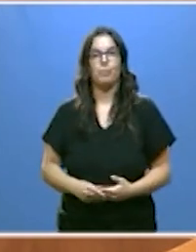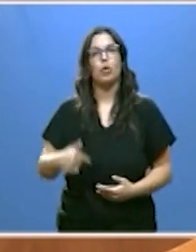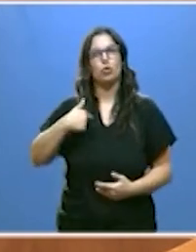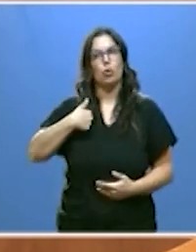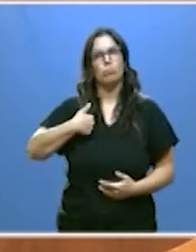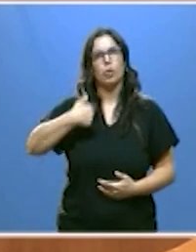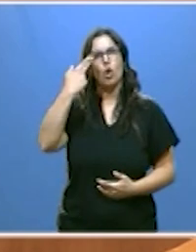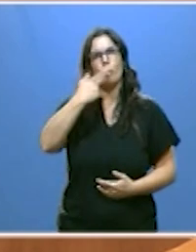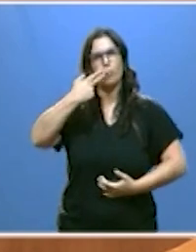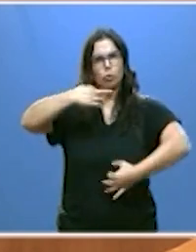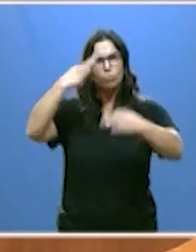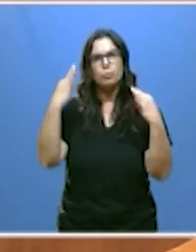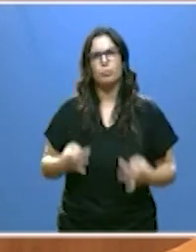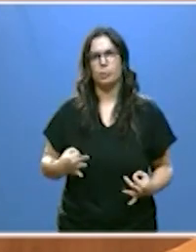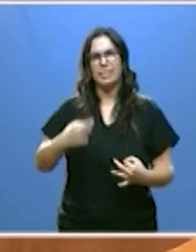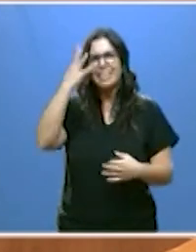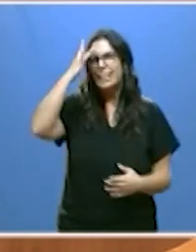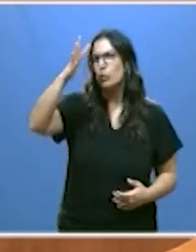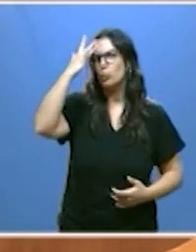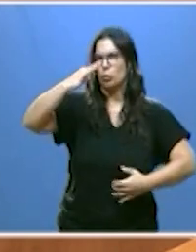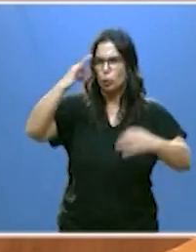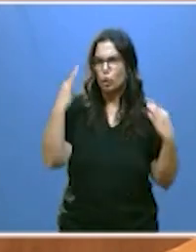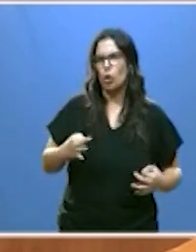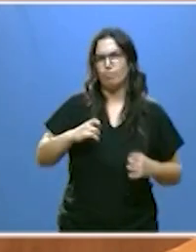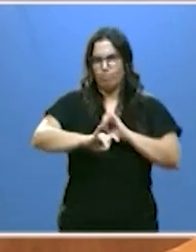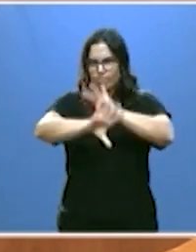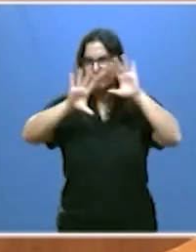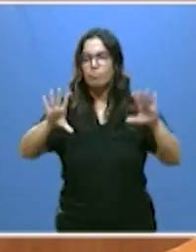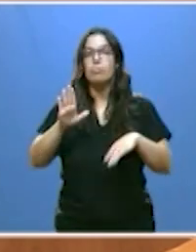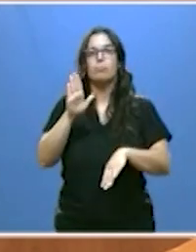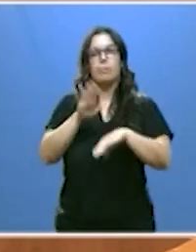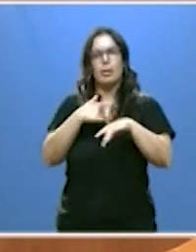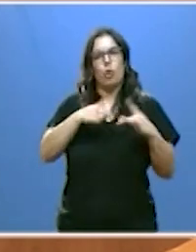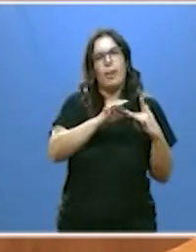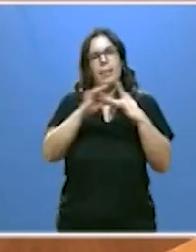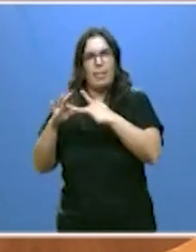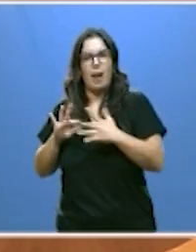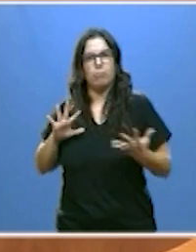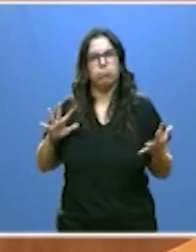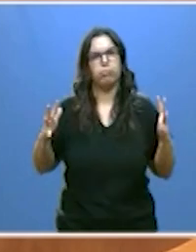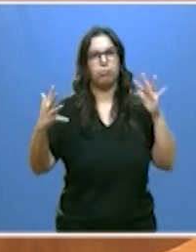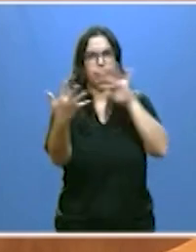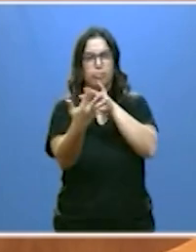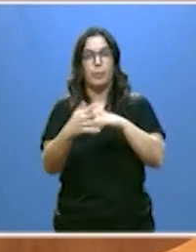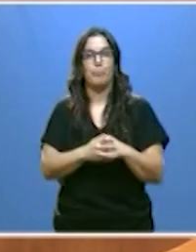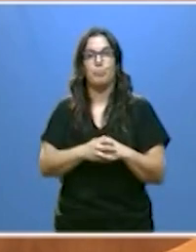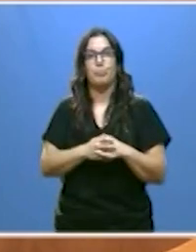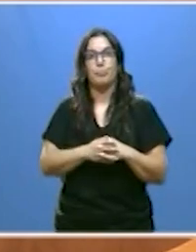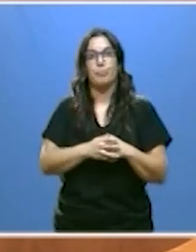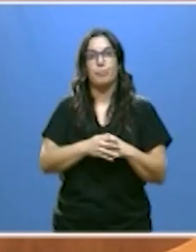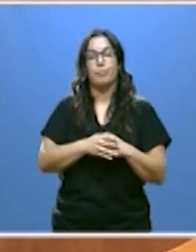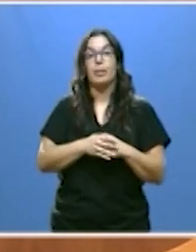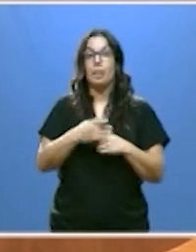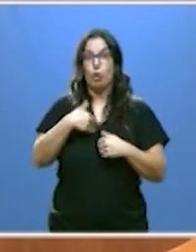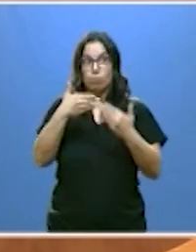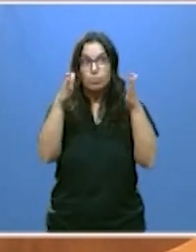firme compromiso mi ilusión y mi determinación para liderar esa transformación y cuento con todos para